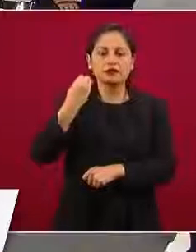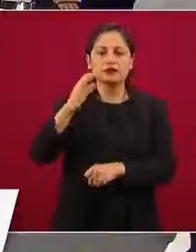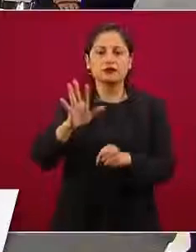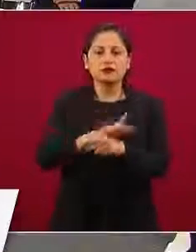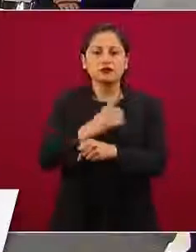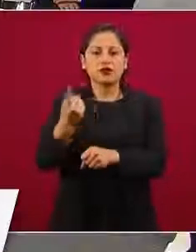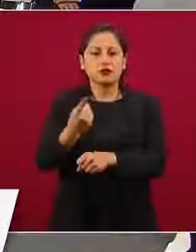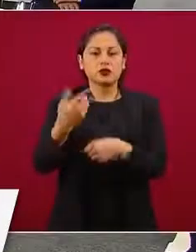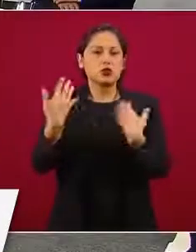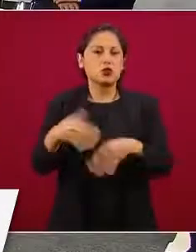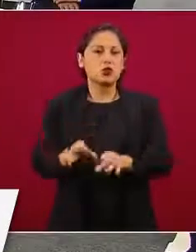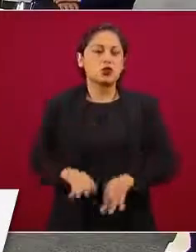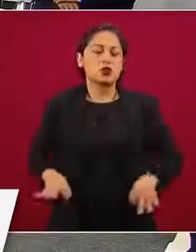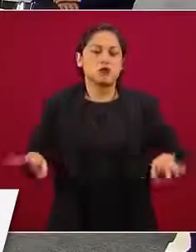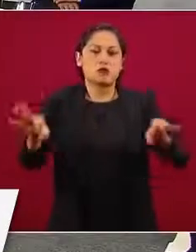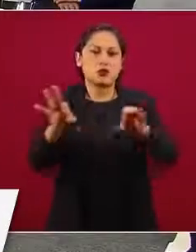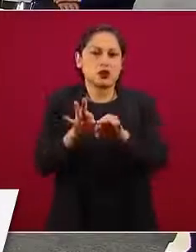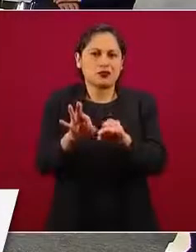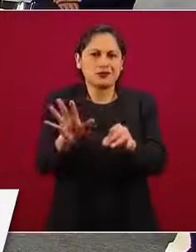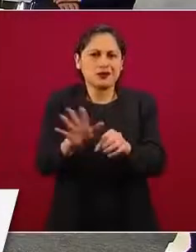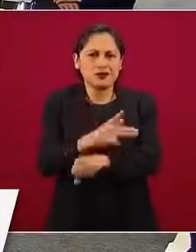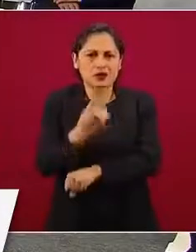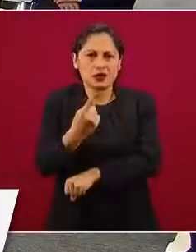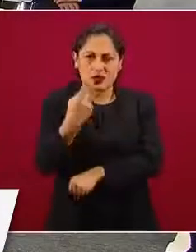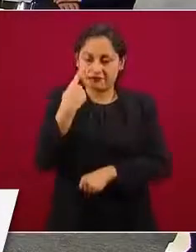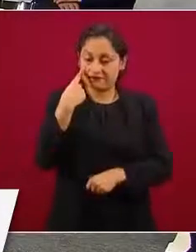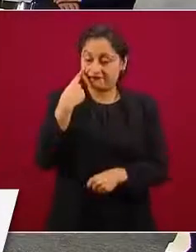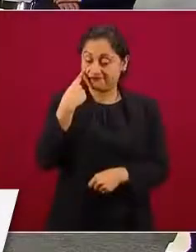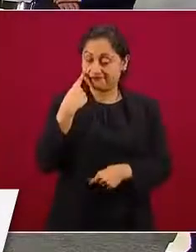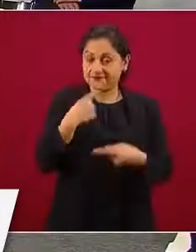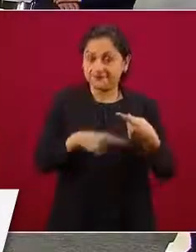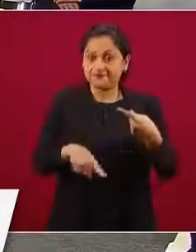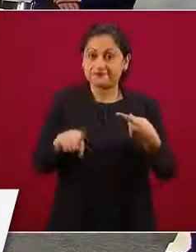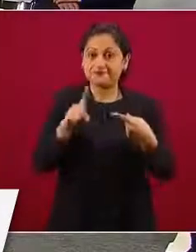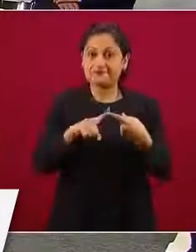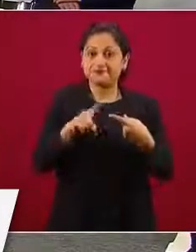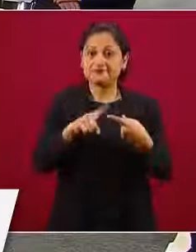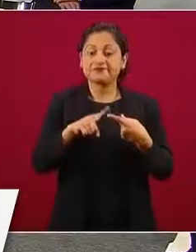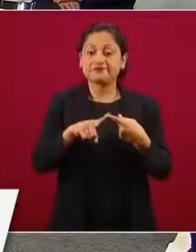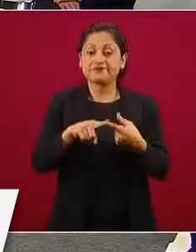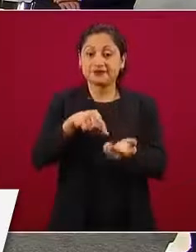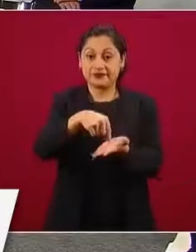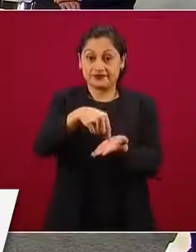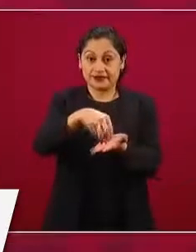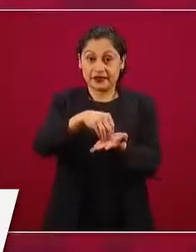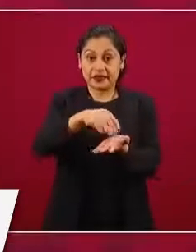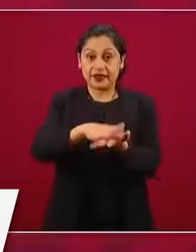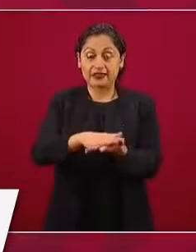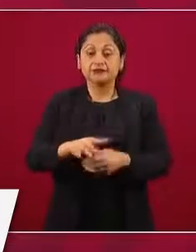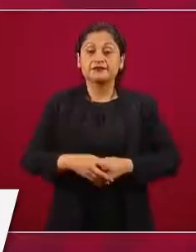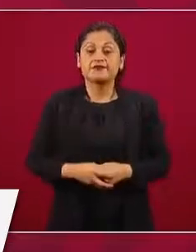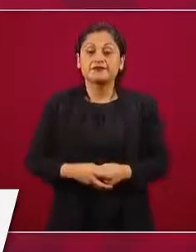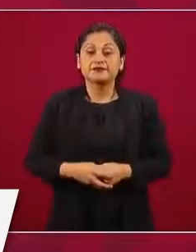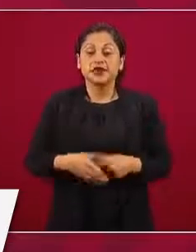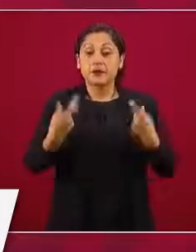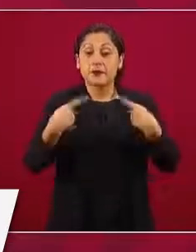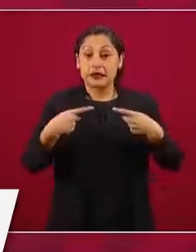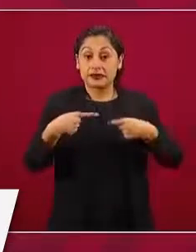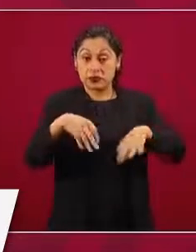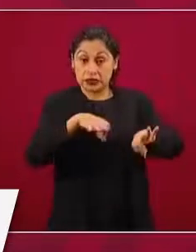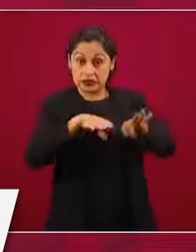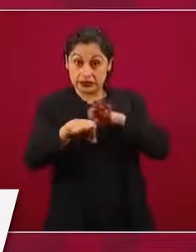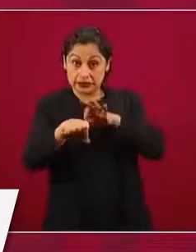Primero, los trabajadores, que son los más lastimados con esta reforma,